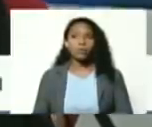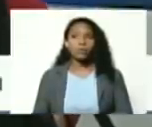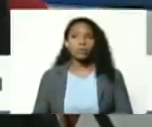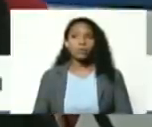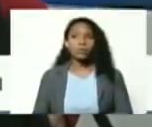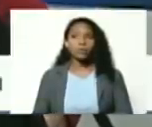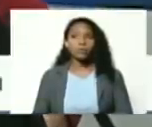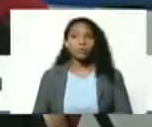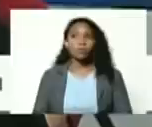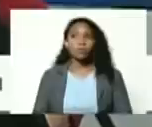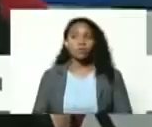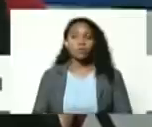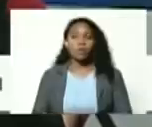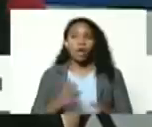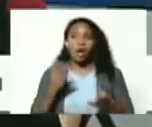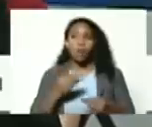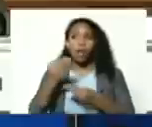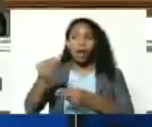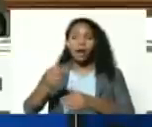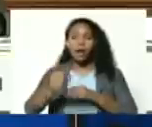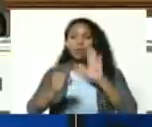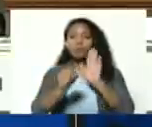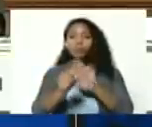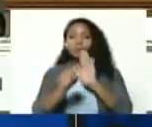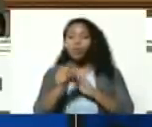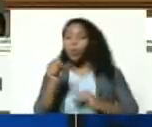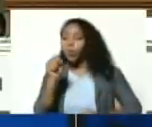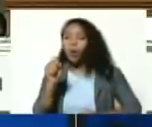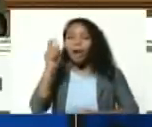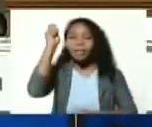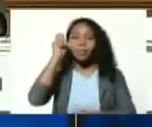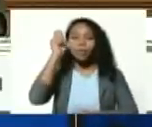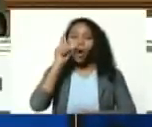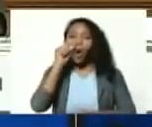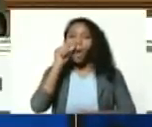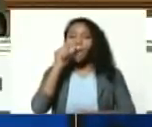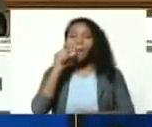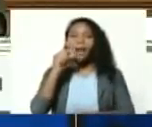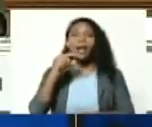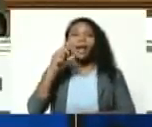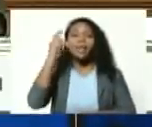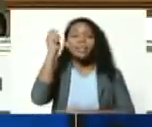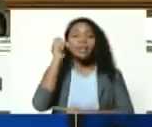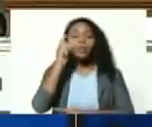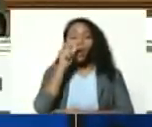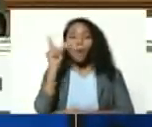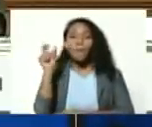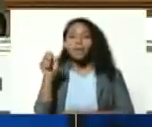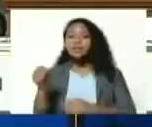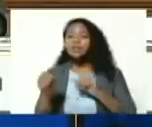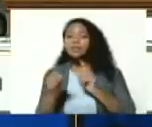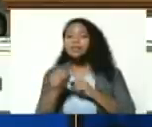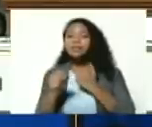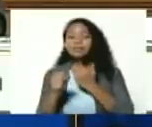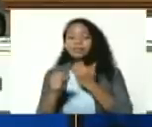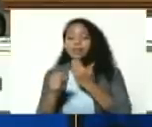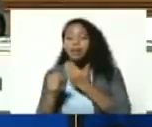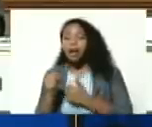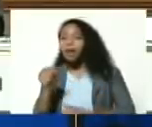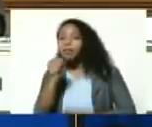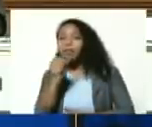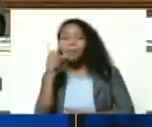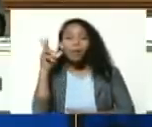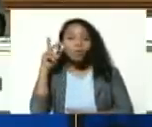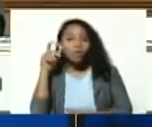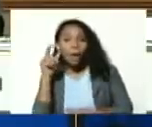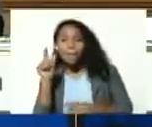vamos a darle un micrófono al diputado Fernando Soto Roja tiene que acercar bastante el micrófono para que se entienda Fernando